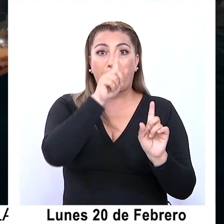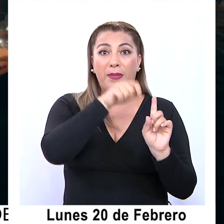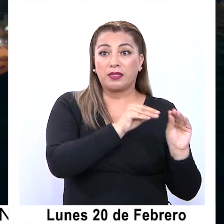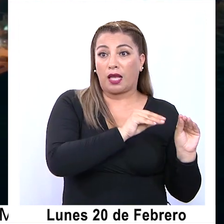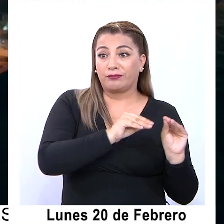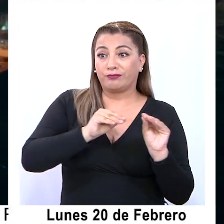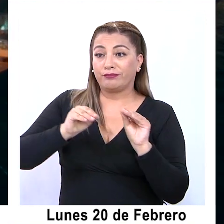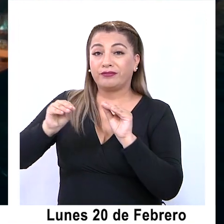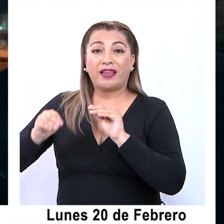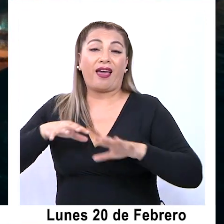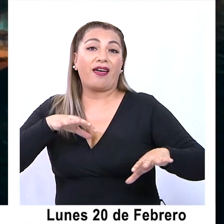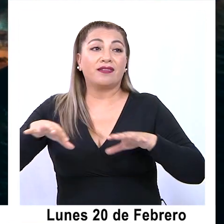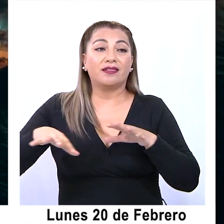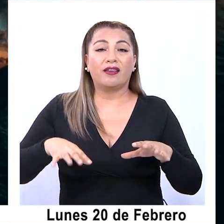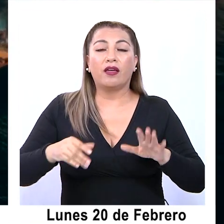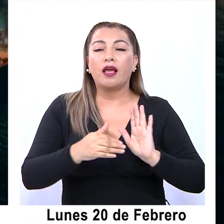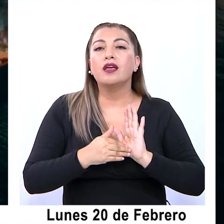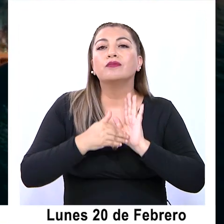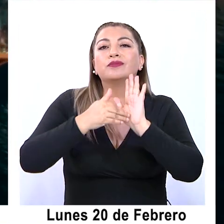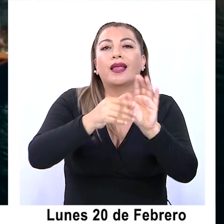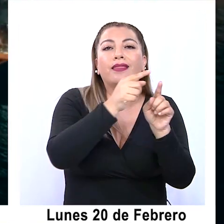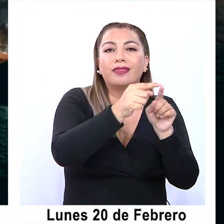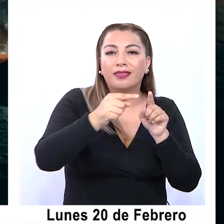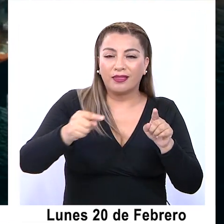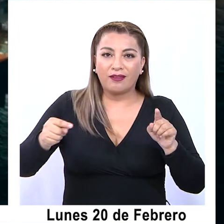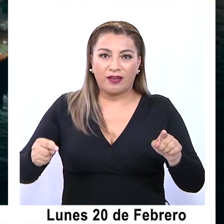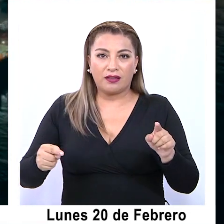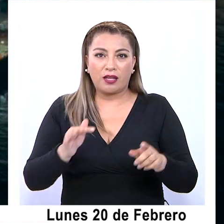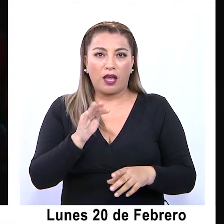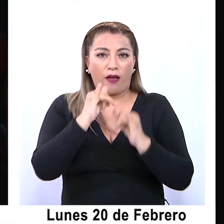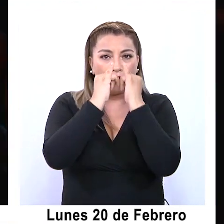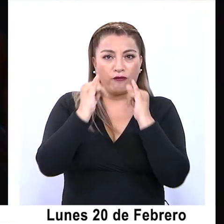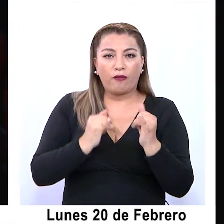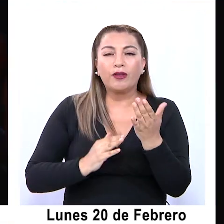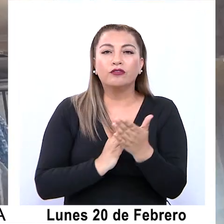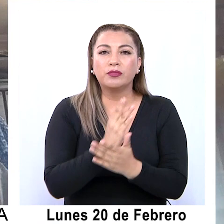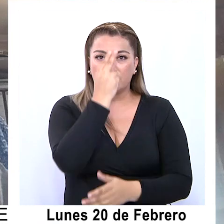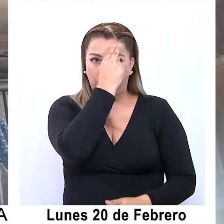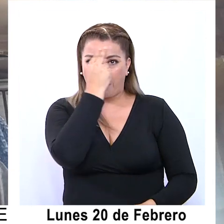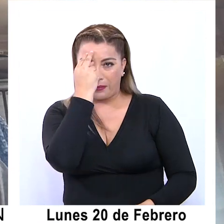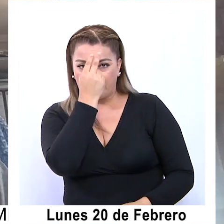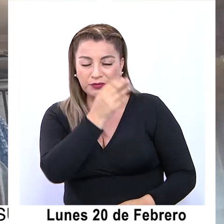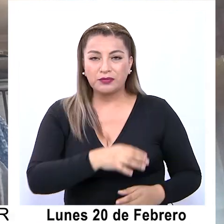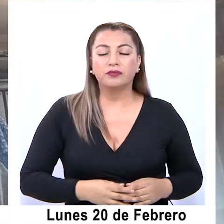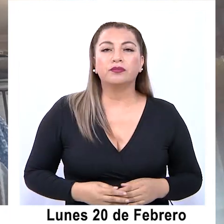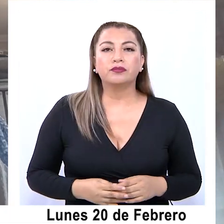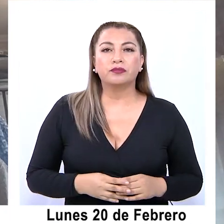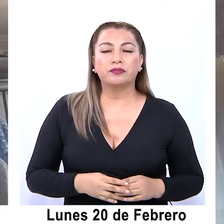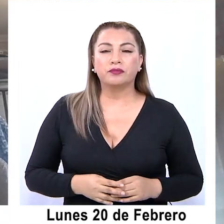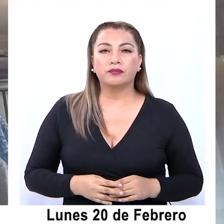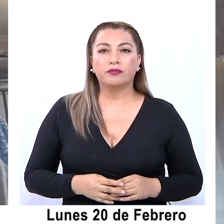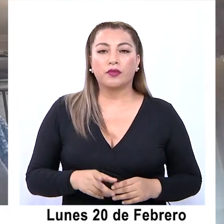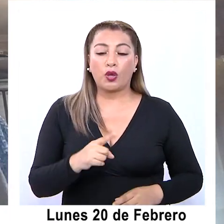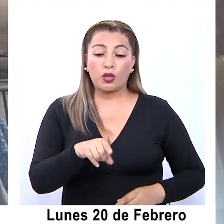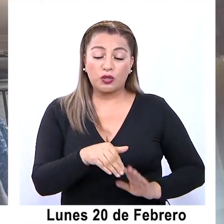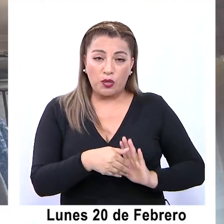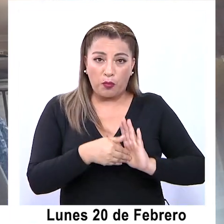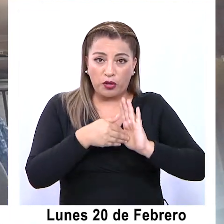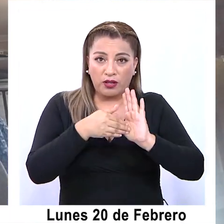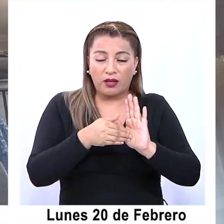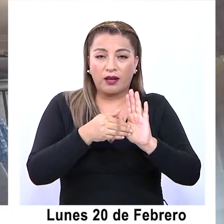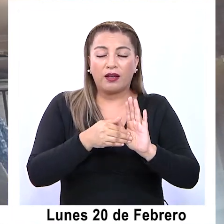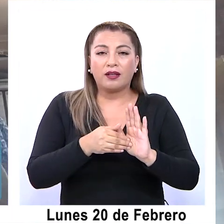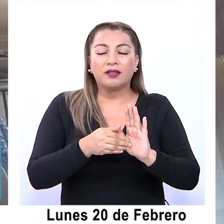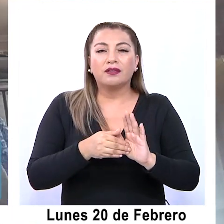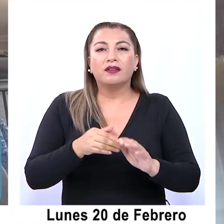actividades y las obras se presentarán en distintos formatos a partir de marzo. Cabe destacar que FINDATS